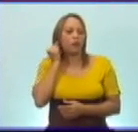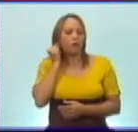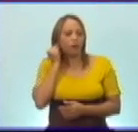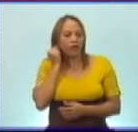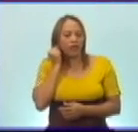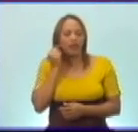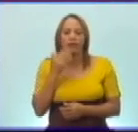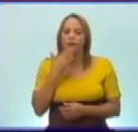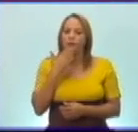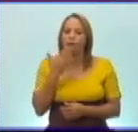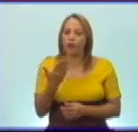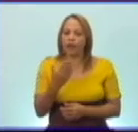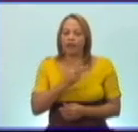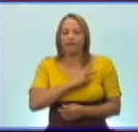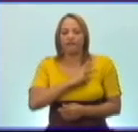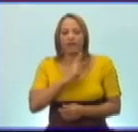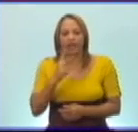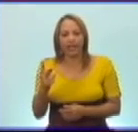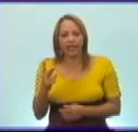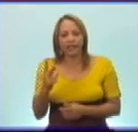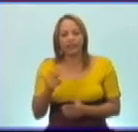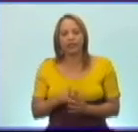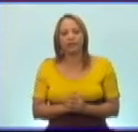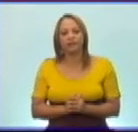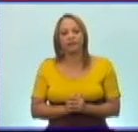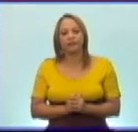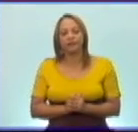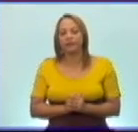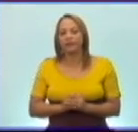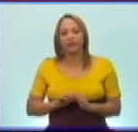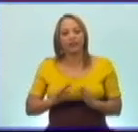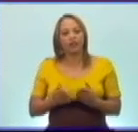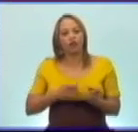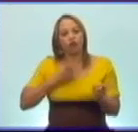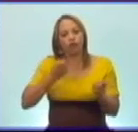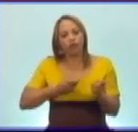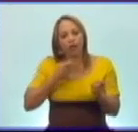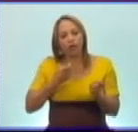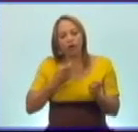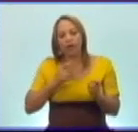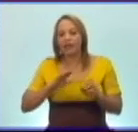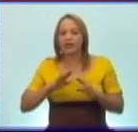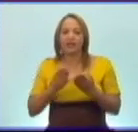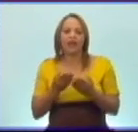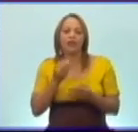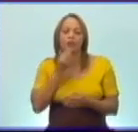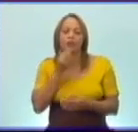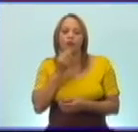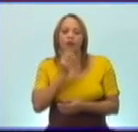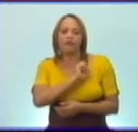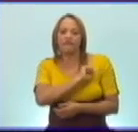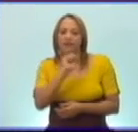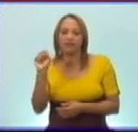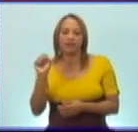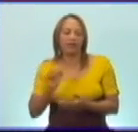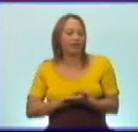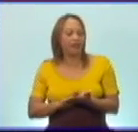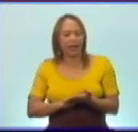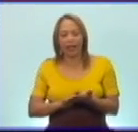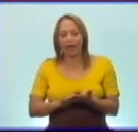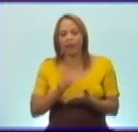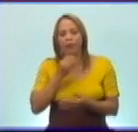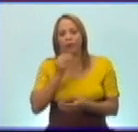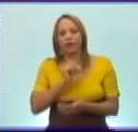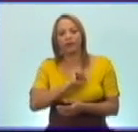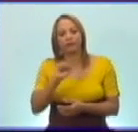unge la obra con la miel de su cariño, la obra es invencible. Y haciendo honor